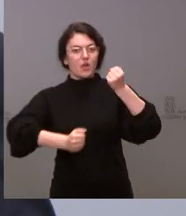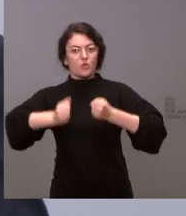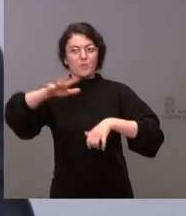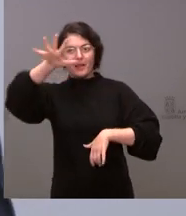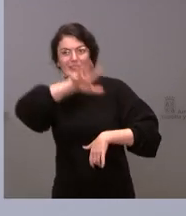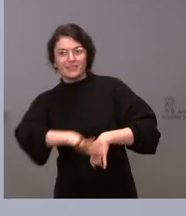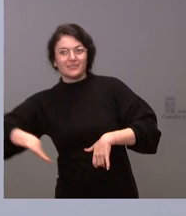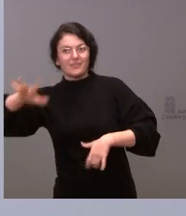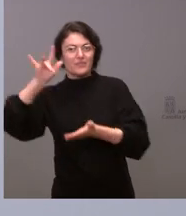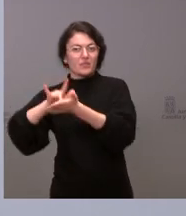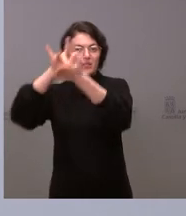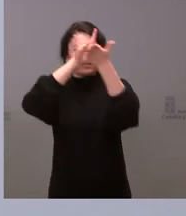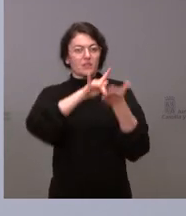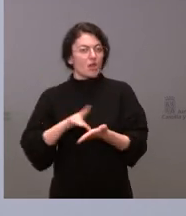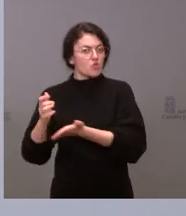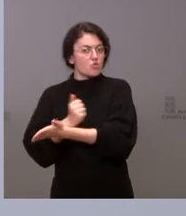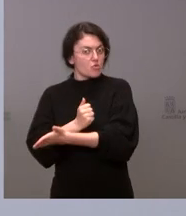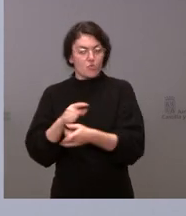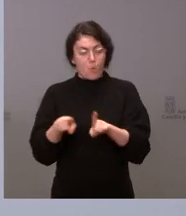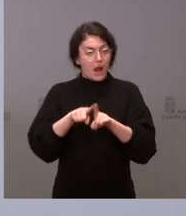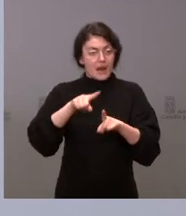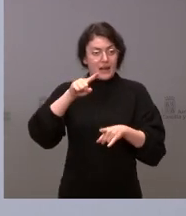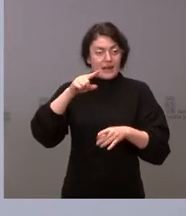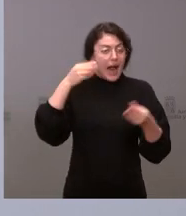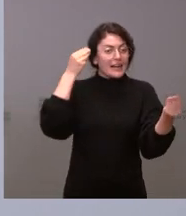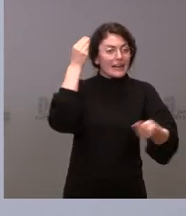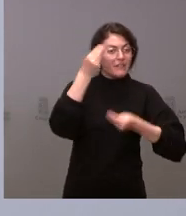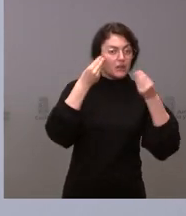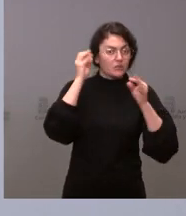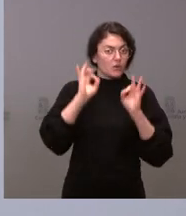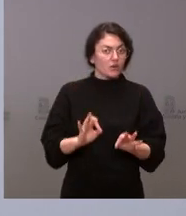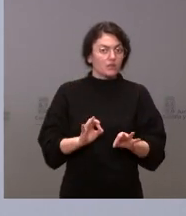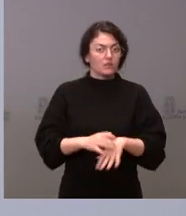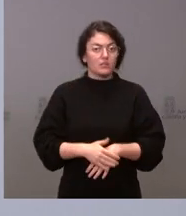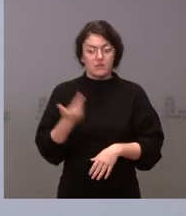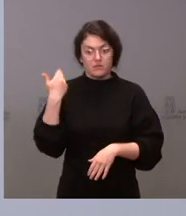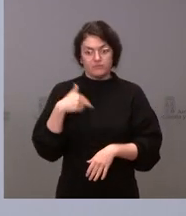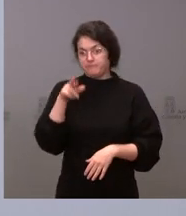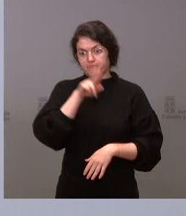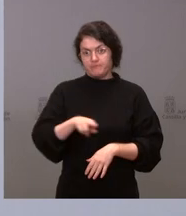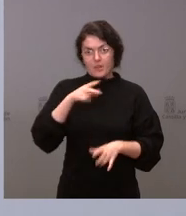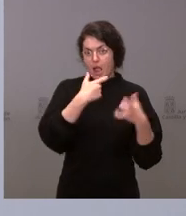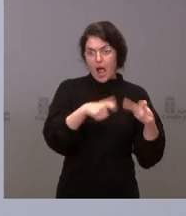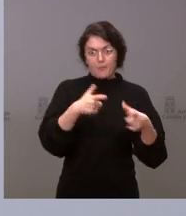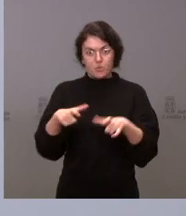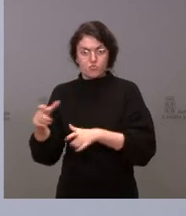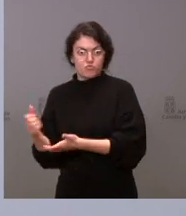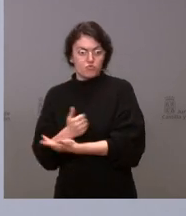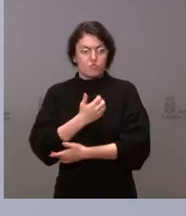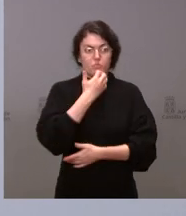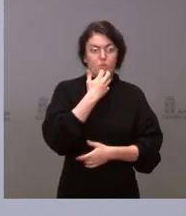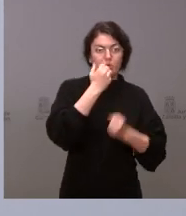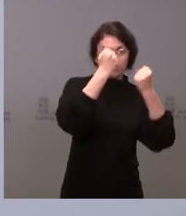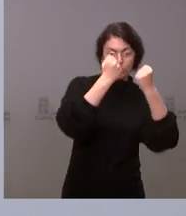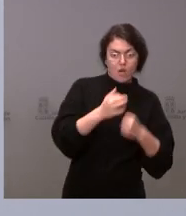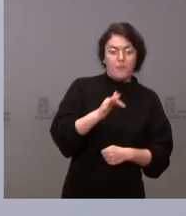Esta es la reflexión, lo he dicho en muchas ocasiones, en todos los ámbitos, en un ámbito institucional y en un